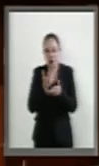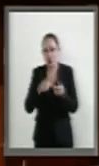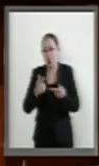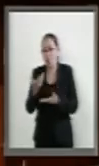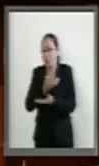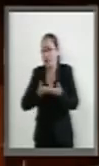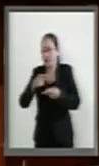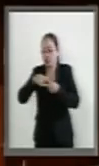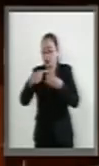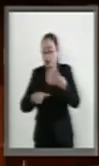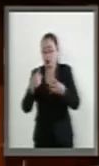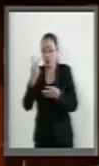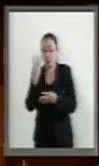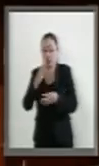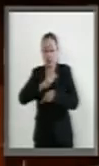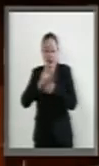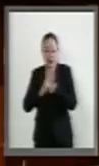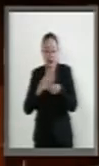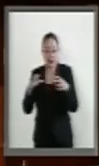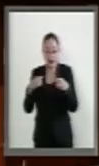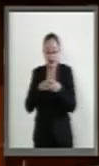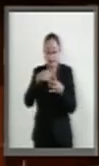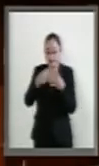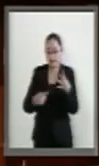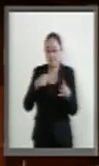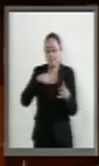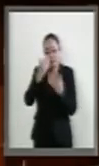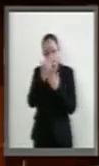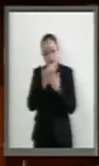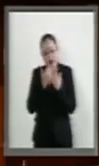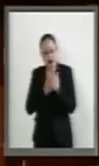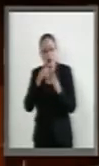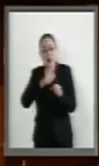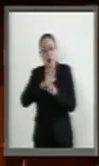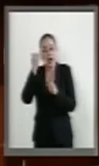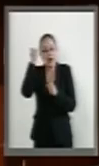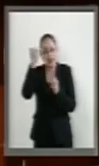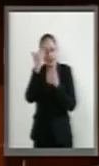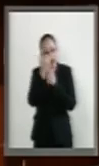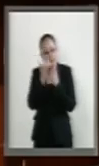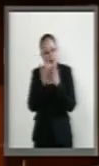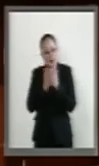de los cuatro países miembros, a definir una hoja de ruta de cómo